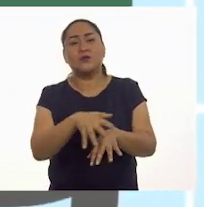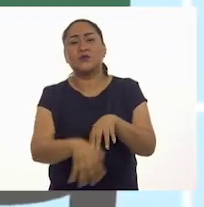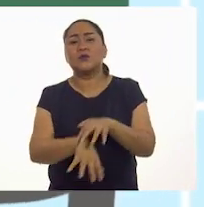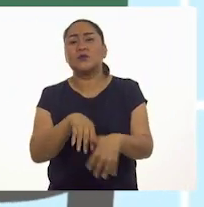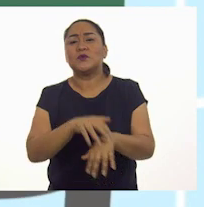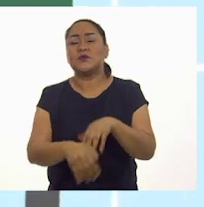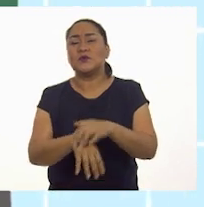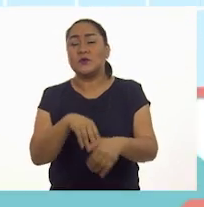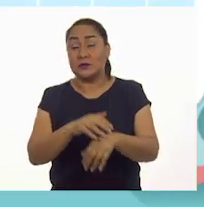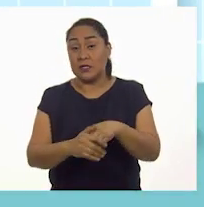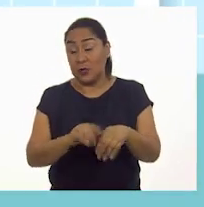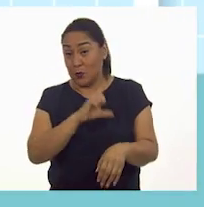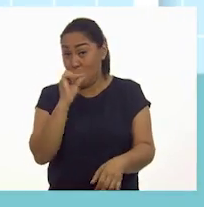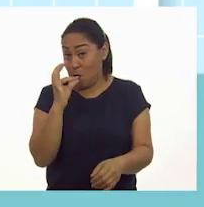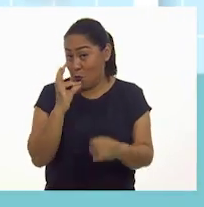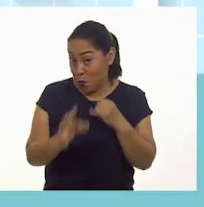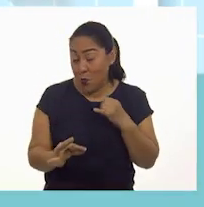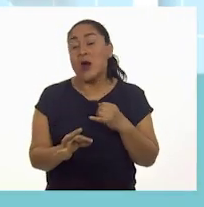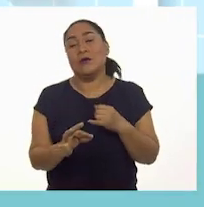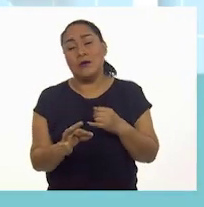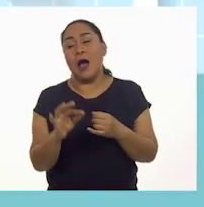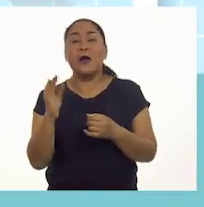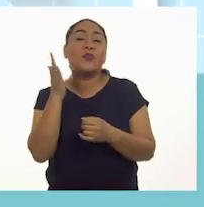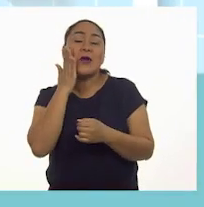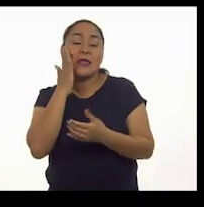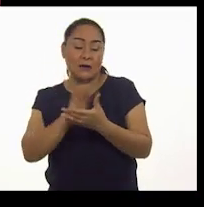agua. Por último nos secamos las manos.